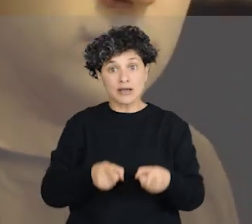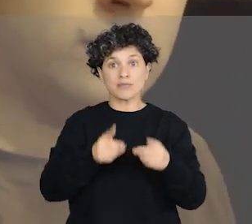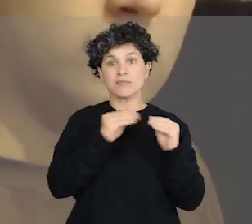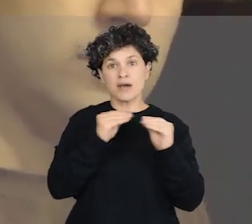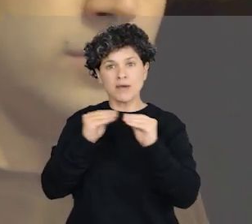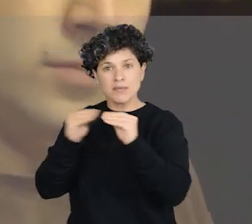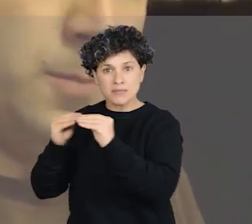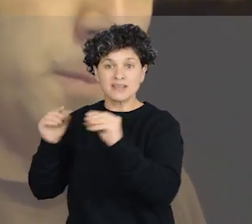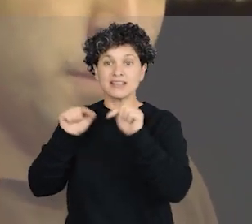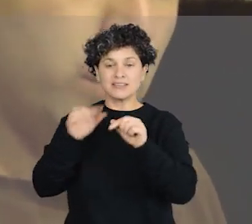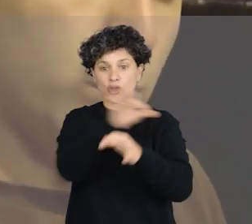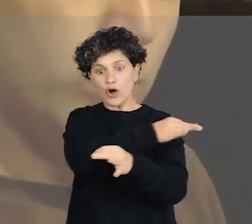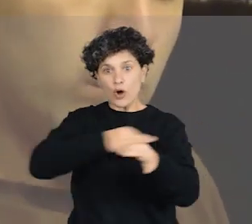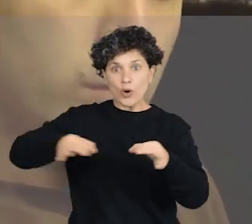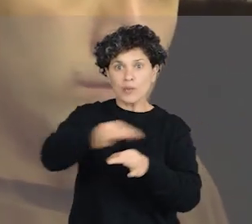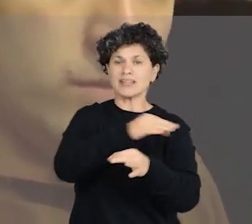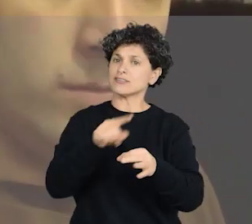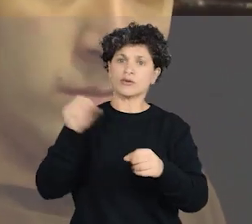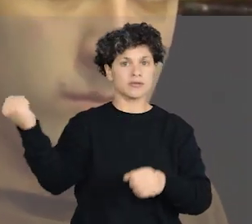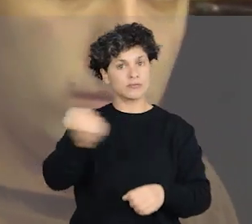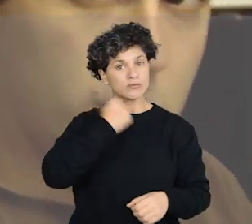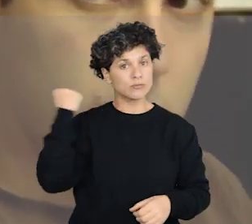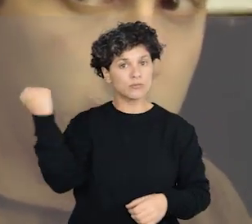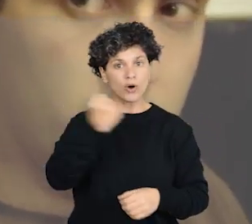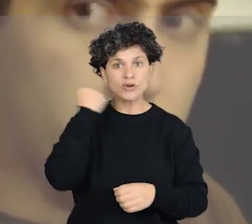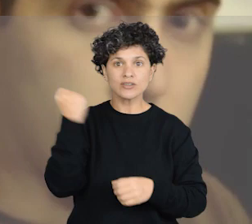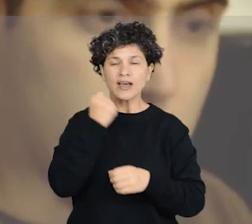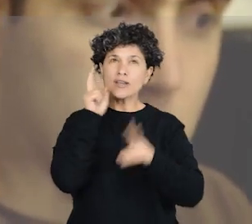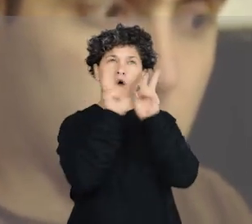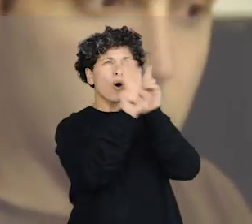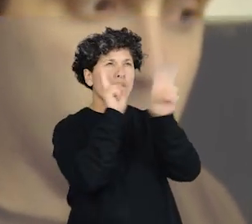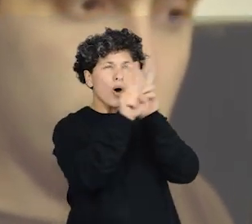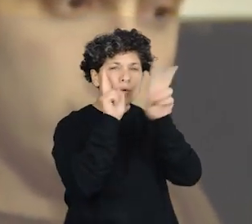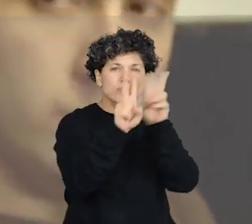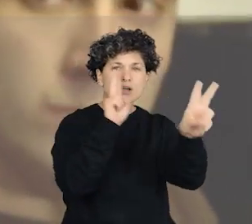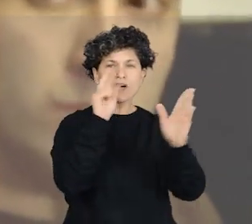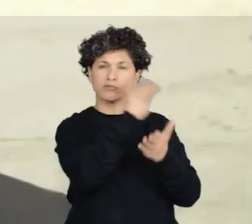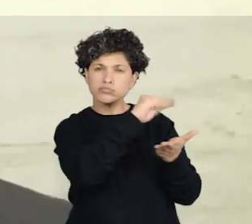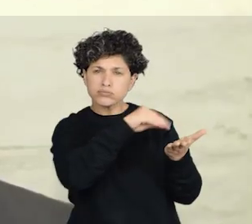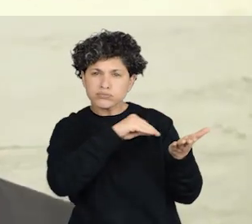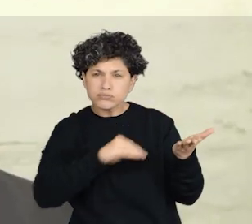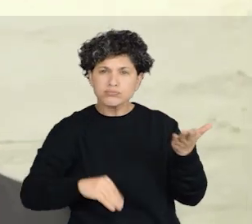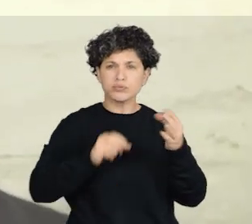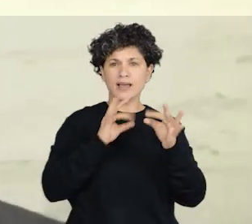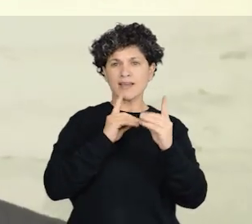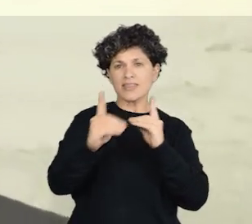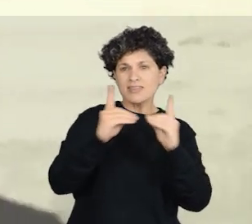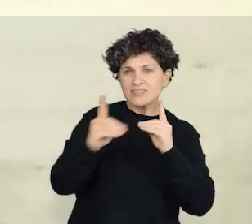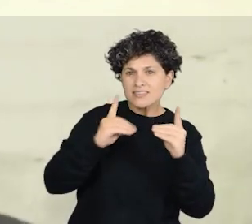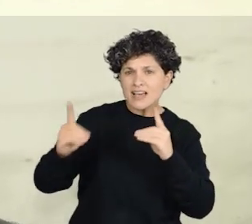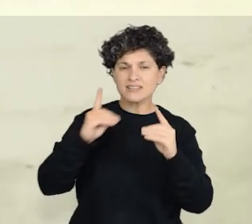todo lo que tiene que ver con la órbita, para es fundamental hacer muchas observaciones y las astrometrías,